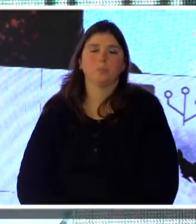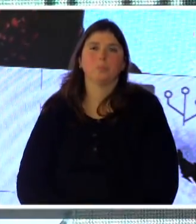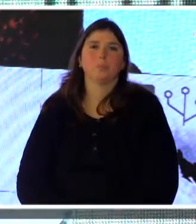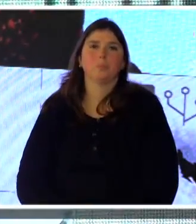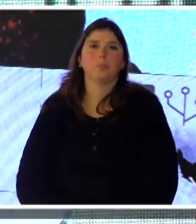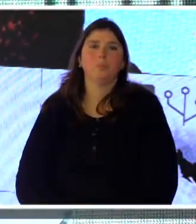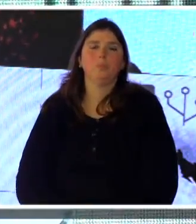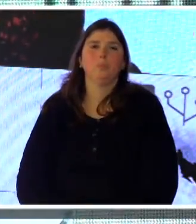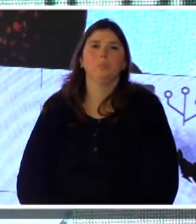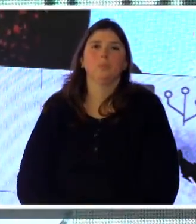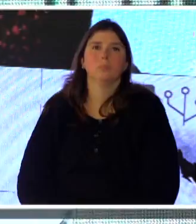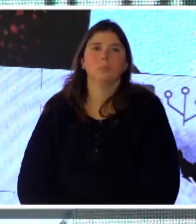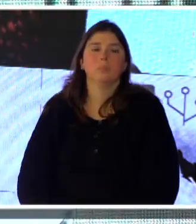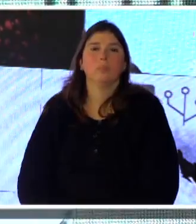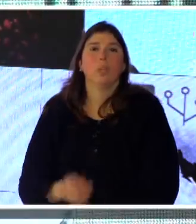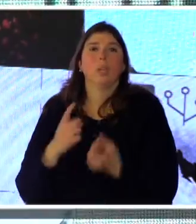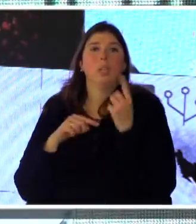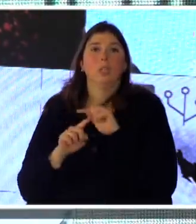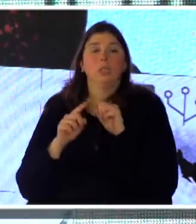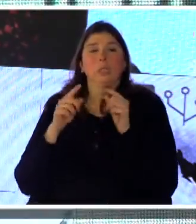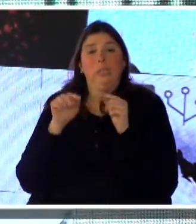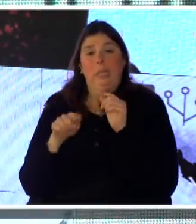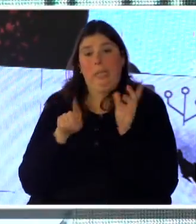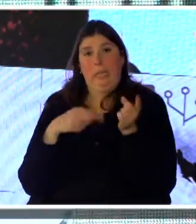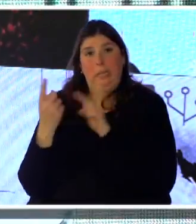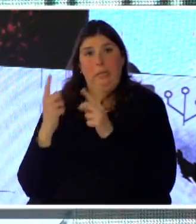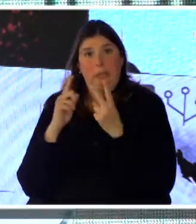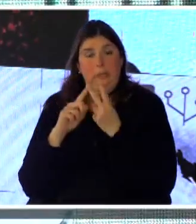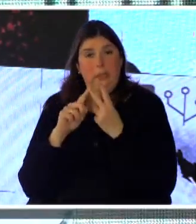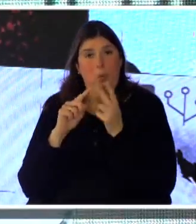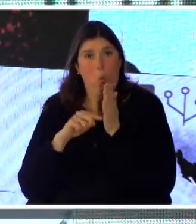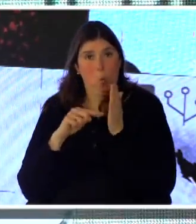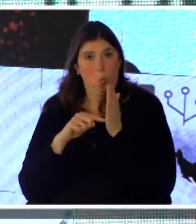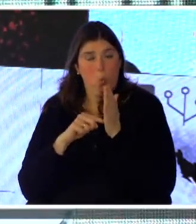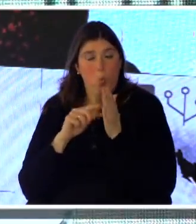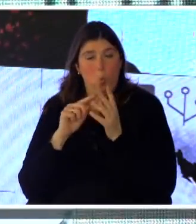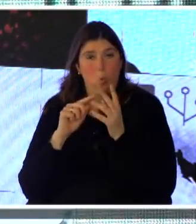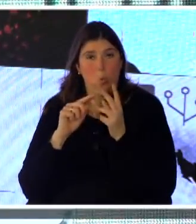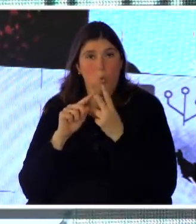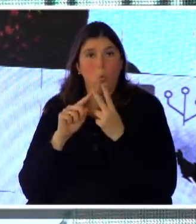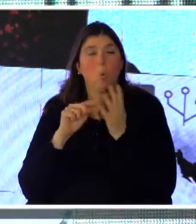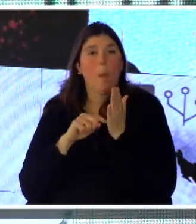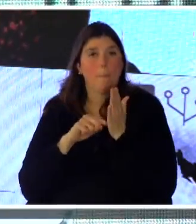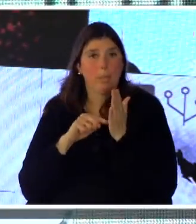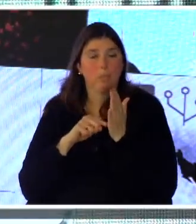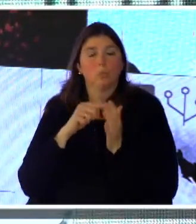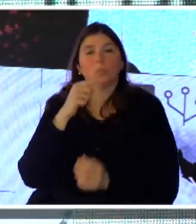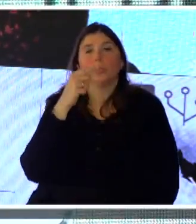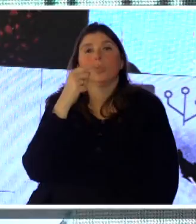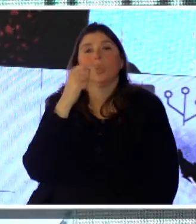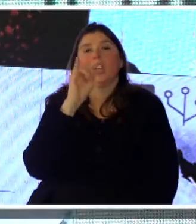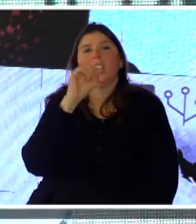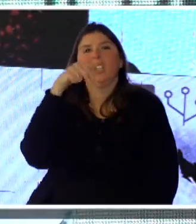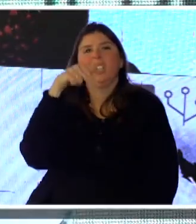Apoyándome un poquito en el aspecto de infraestructura, les traje dos casos que pasaron este